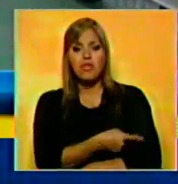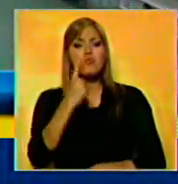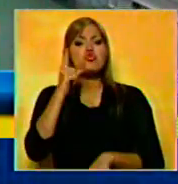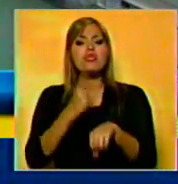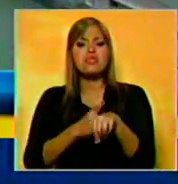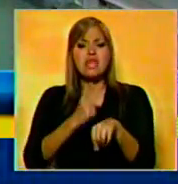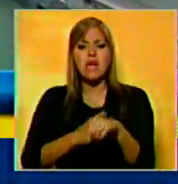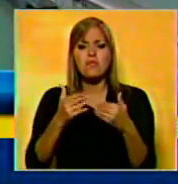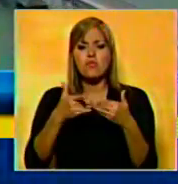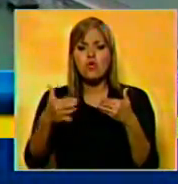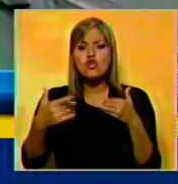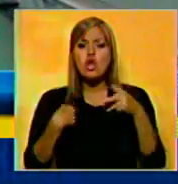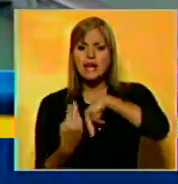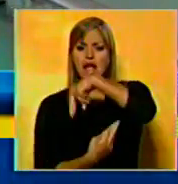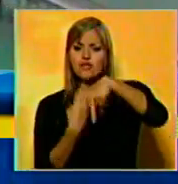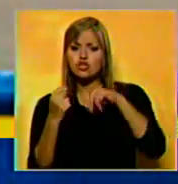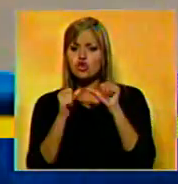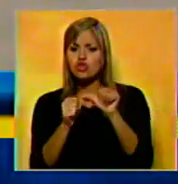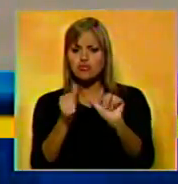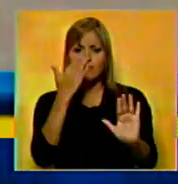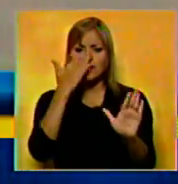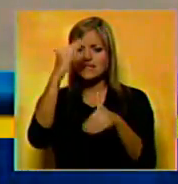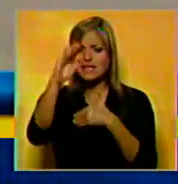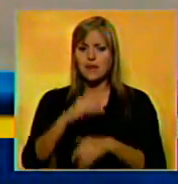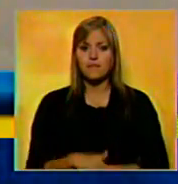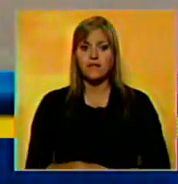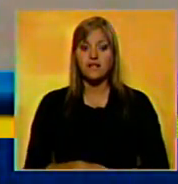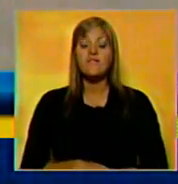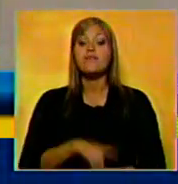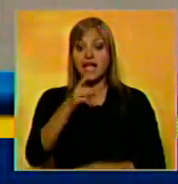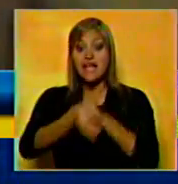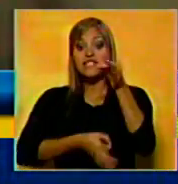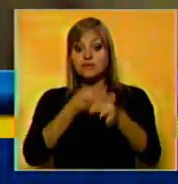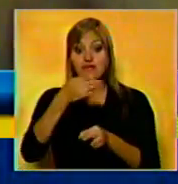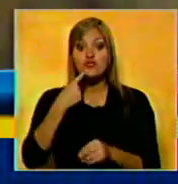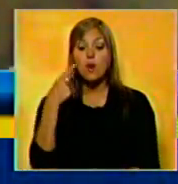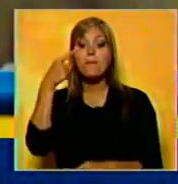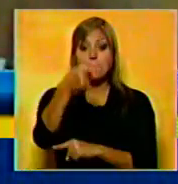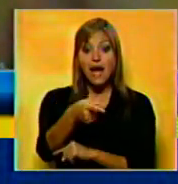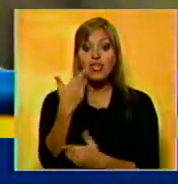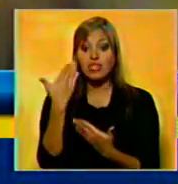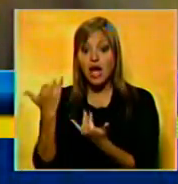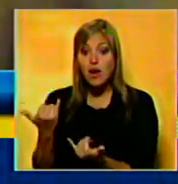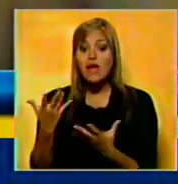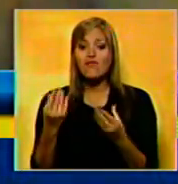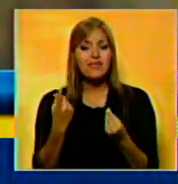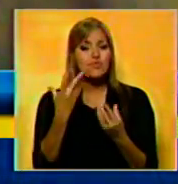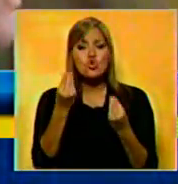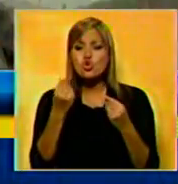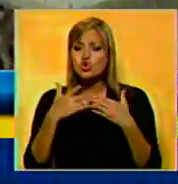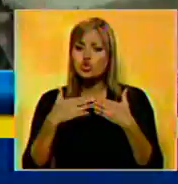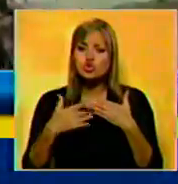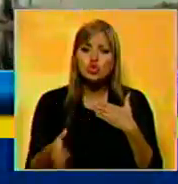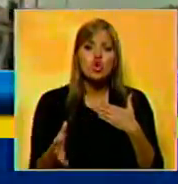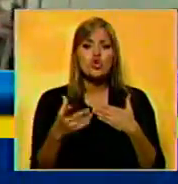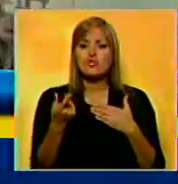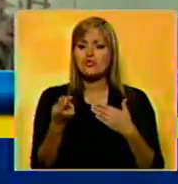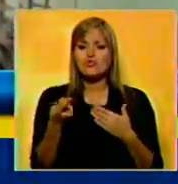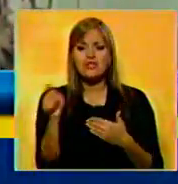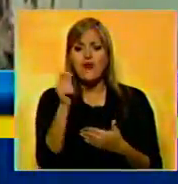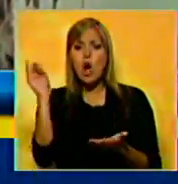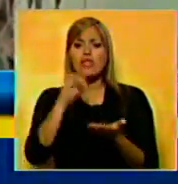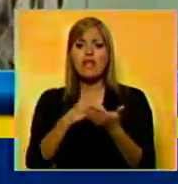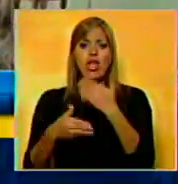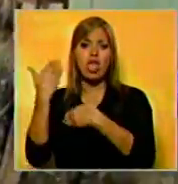y promete que su revolución seguirá para siempre. También explica que bajo su mandato falta mucho por hacer y que no tiene sentido retroceder.